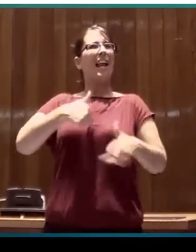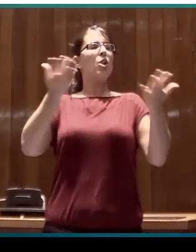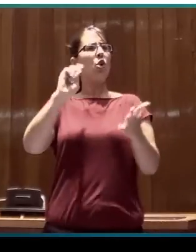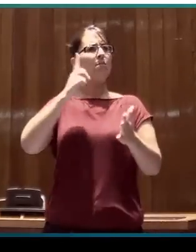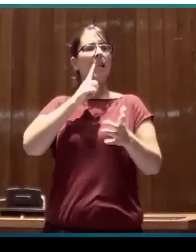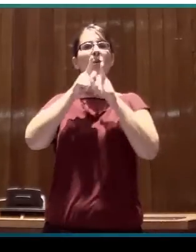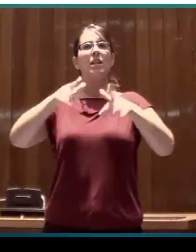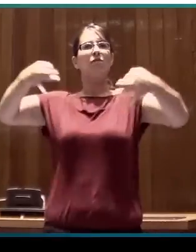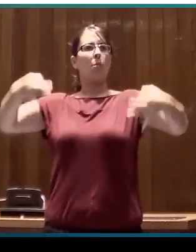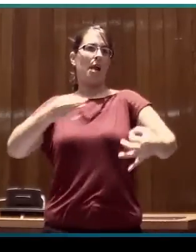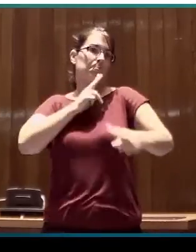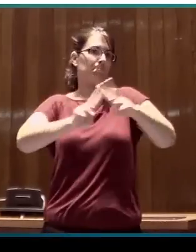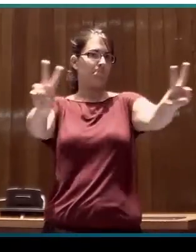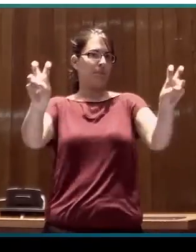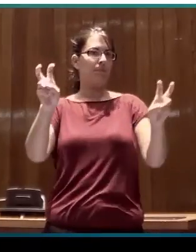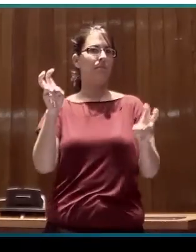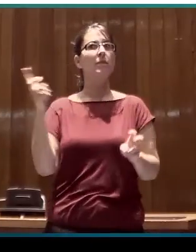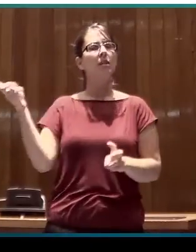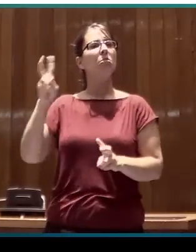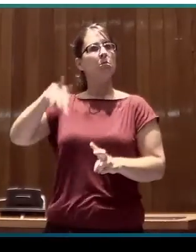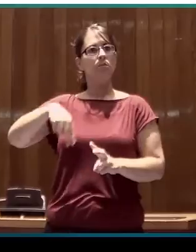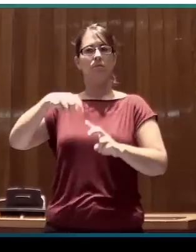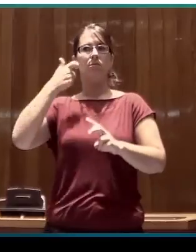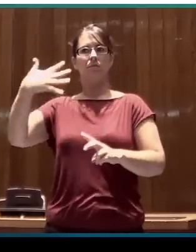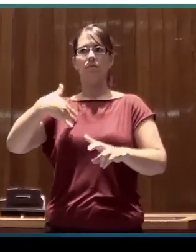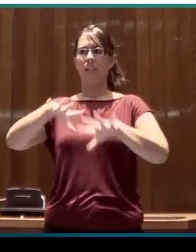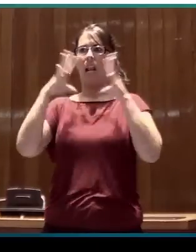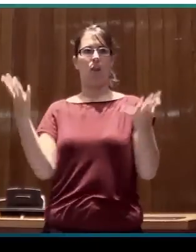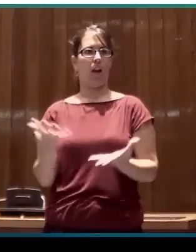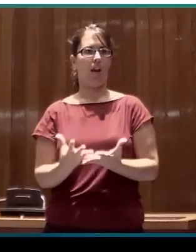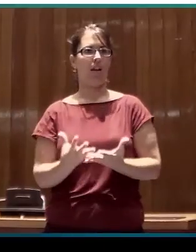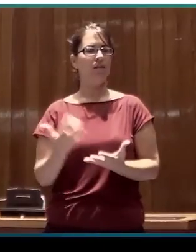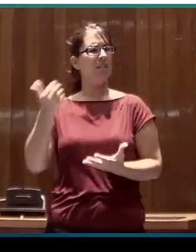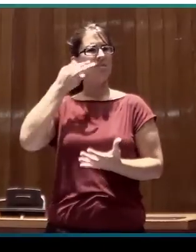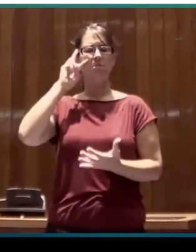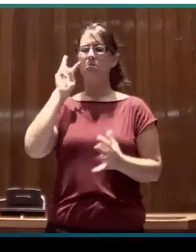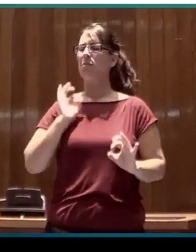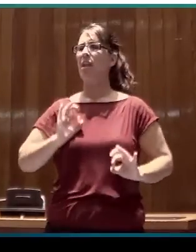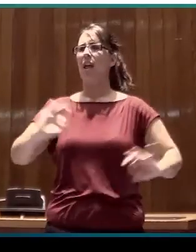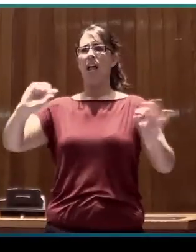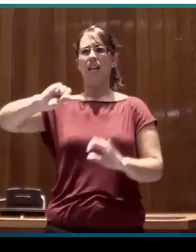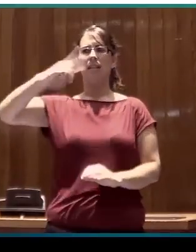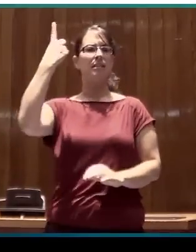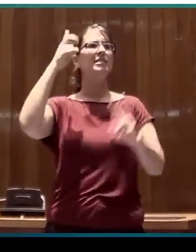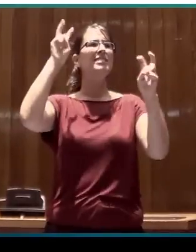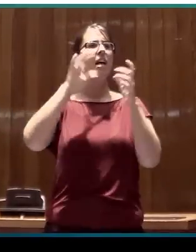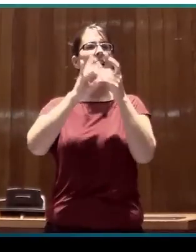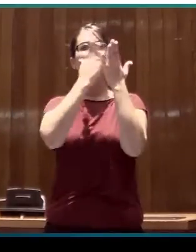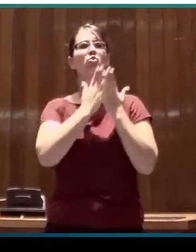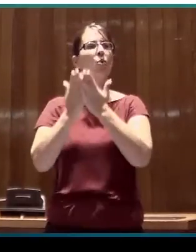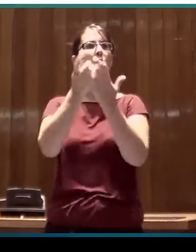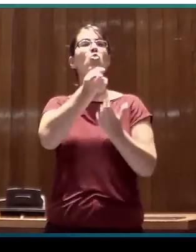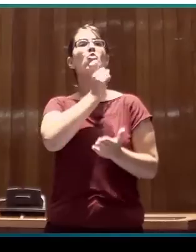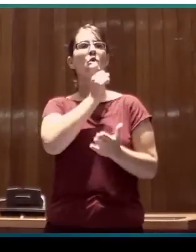relieve internacional, un especialista de primera línea en el estudio de la interrelación o